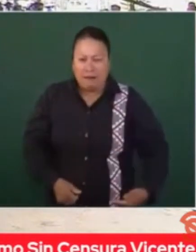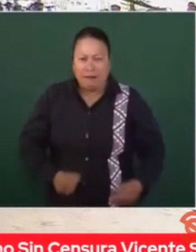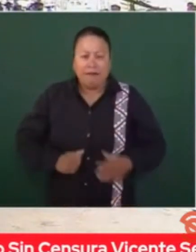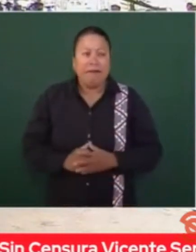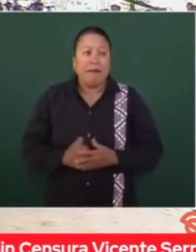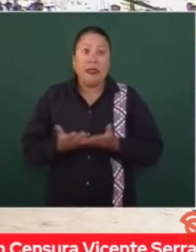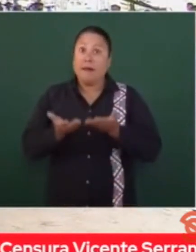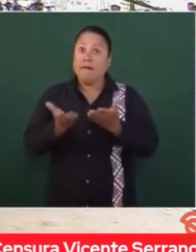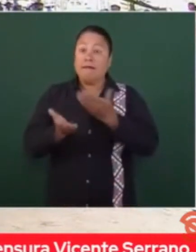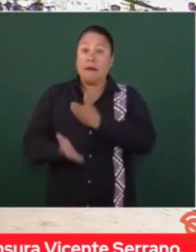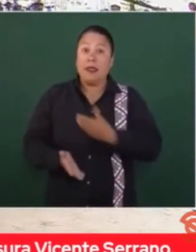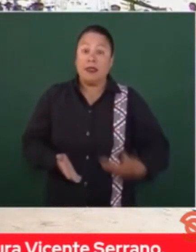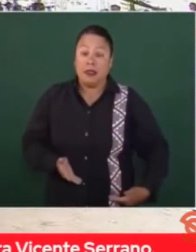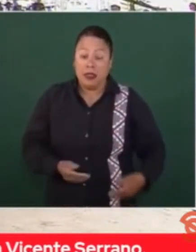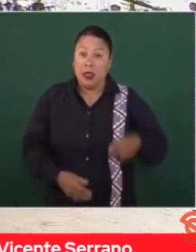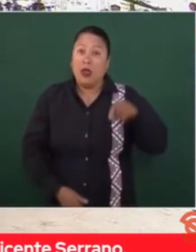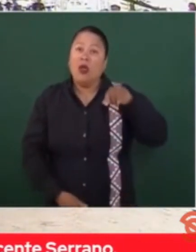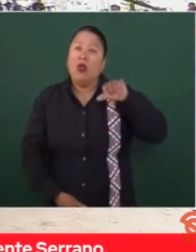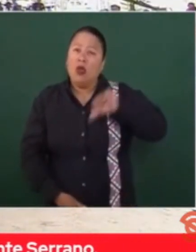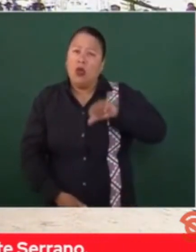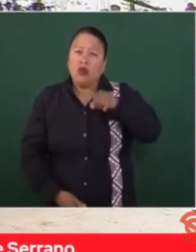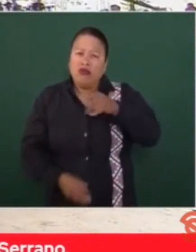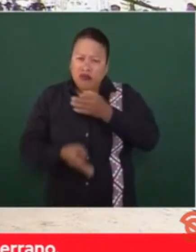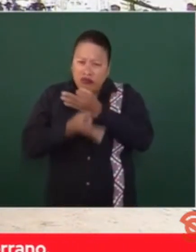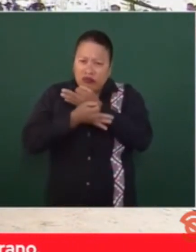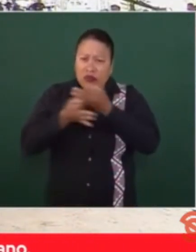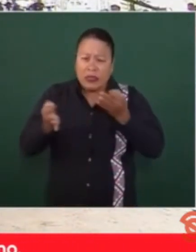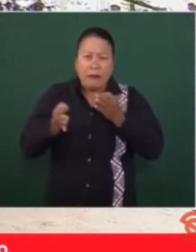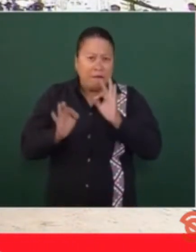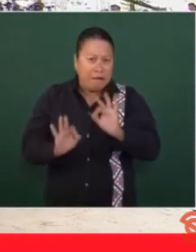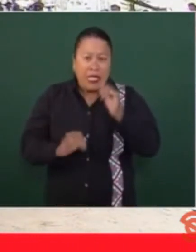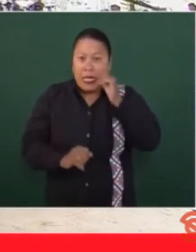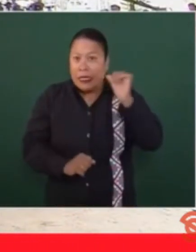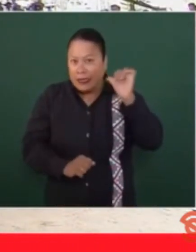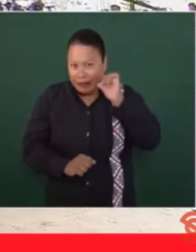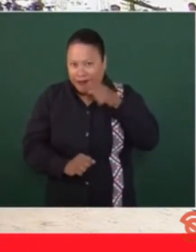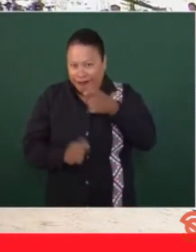Señor presidente, el día de hoy anunció usted, bueno, ya desde ayer está usted por acá, una...